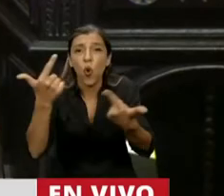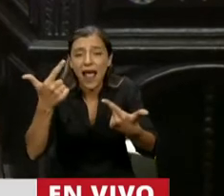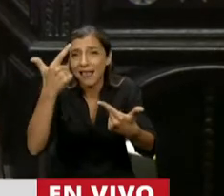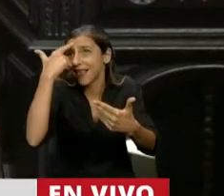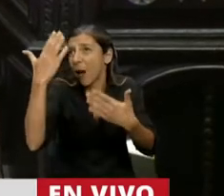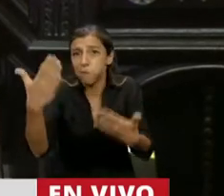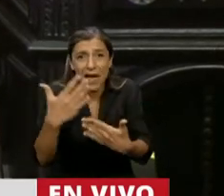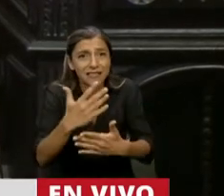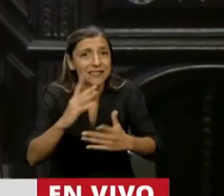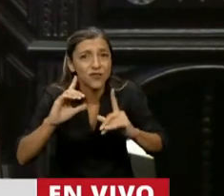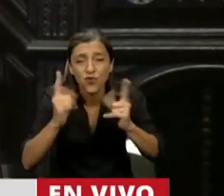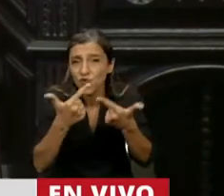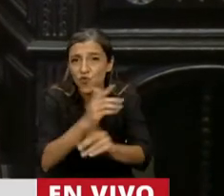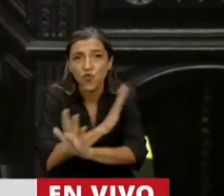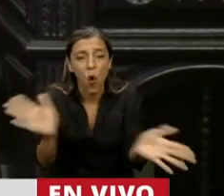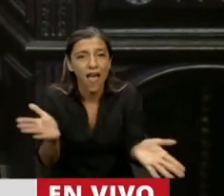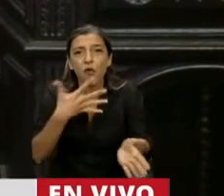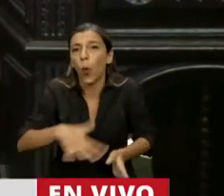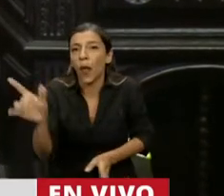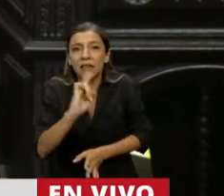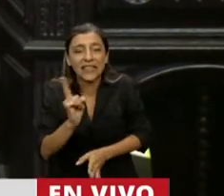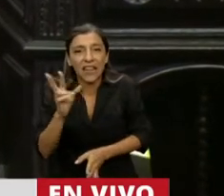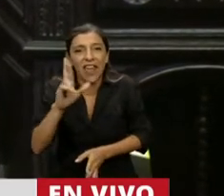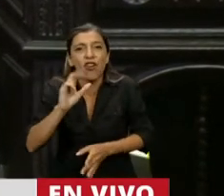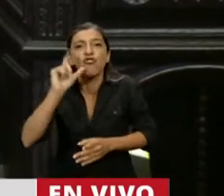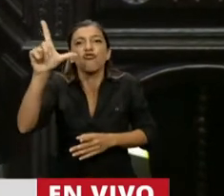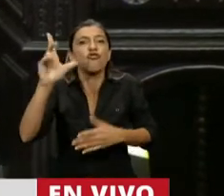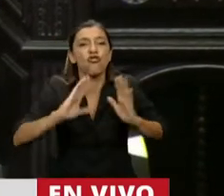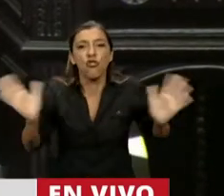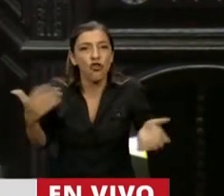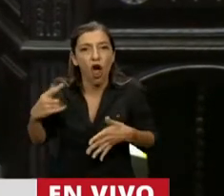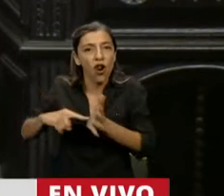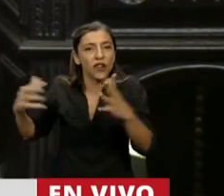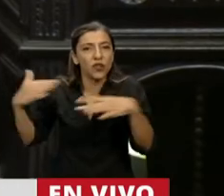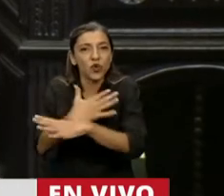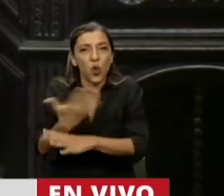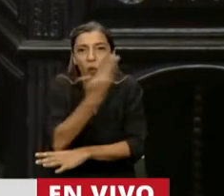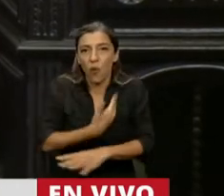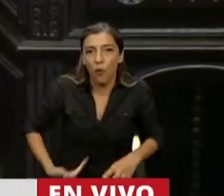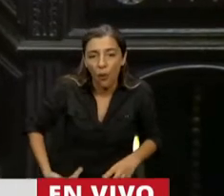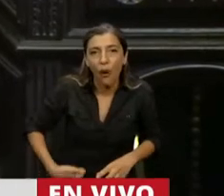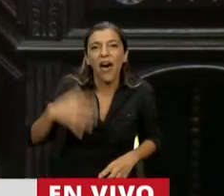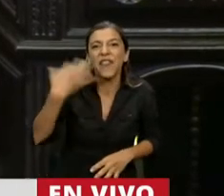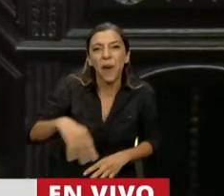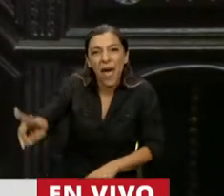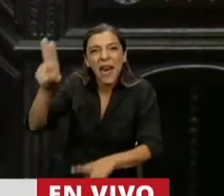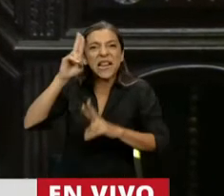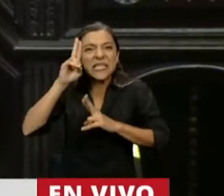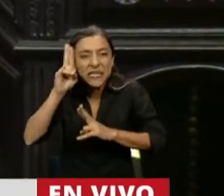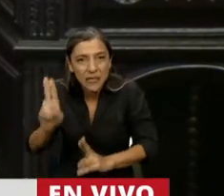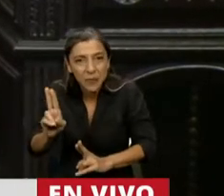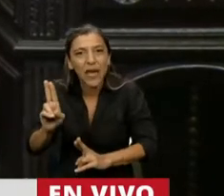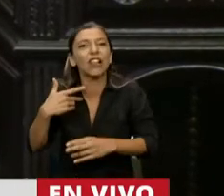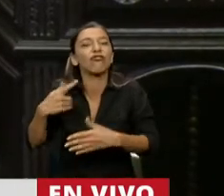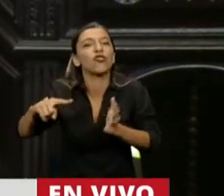entender el rol que tiene el presidente de la nación y el gobierno nacional de ser respetuoso con